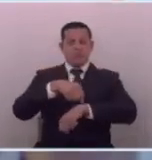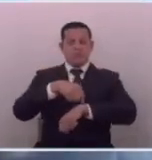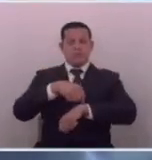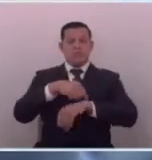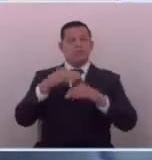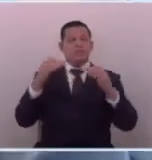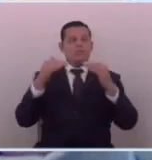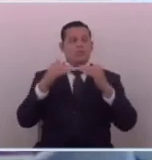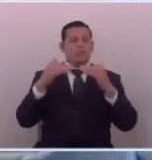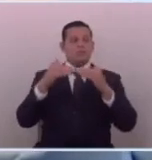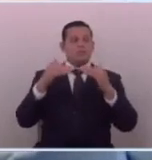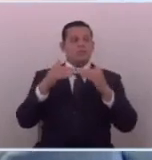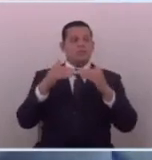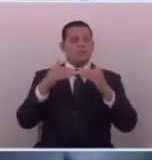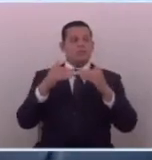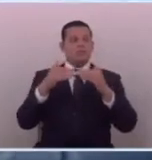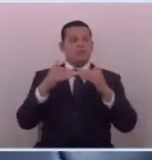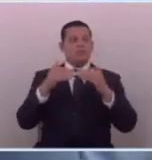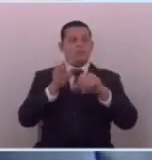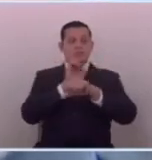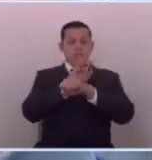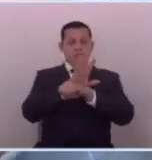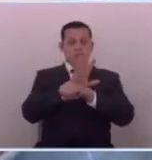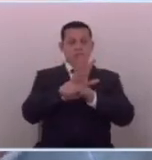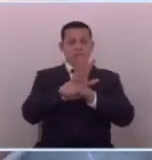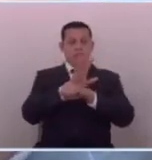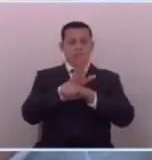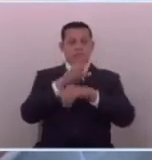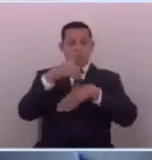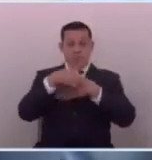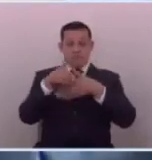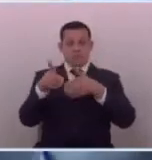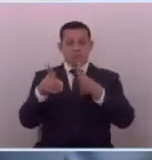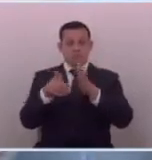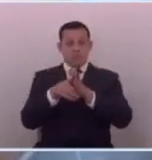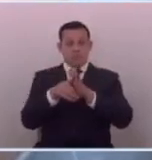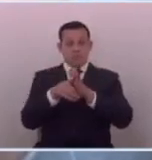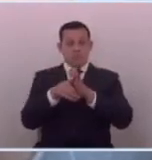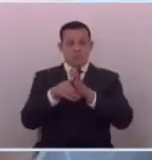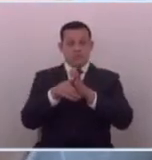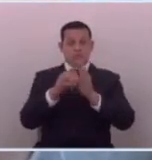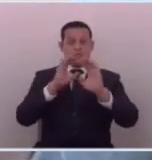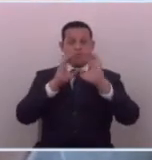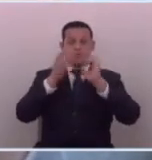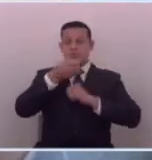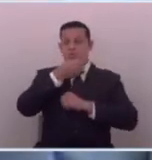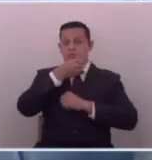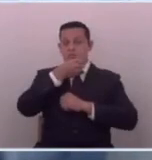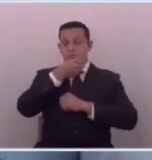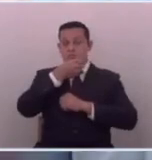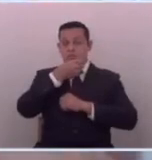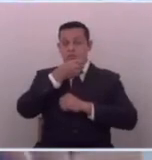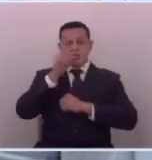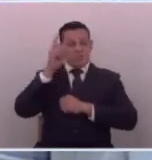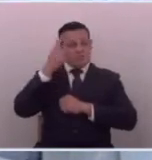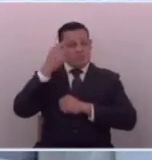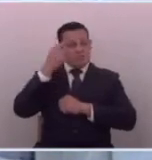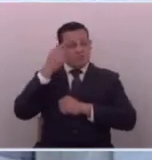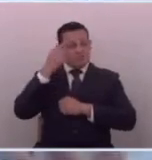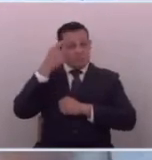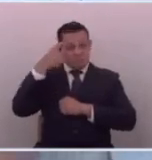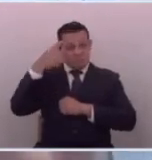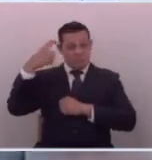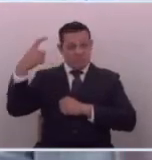también decían aquí unos colegas diputados que han sido periodistas ya me imagino yo